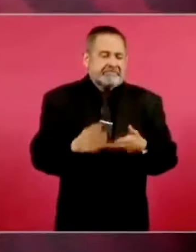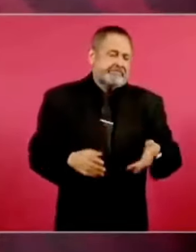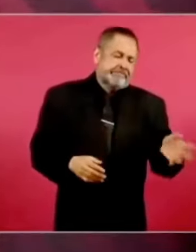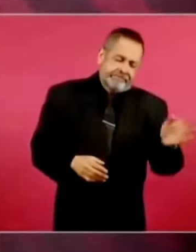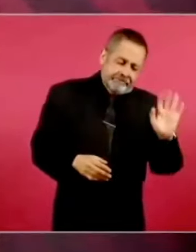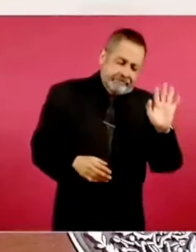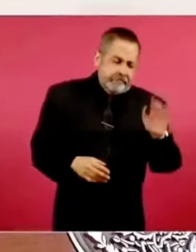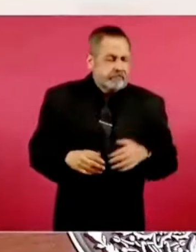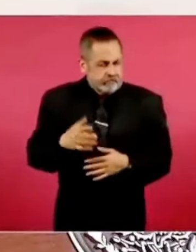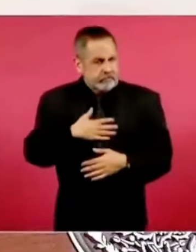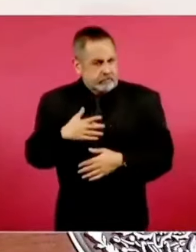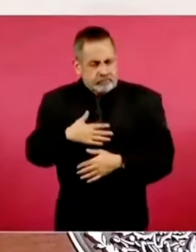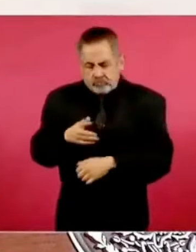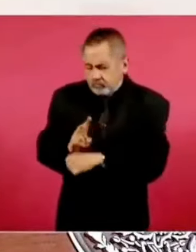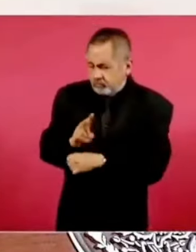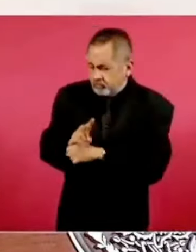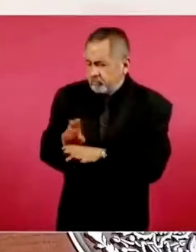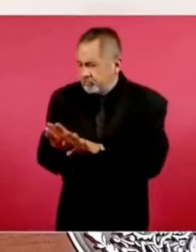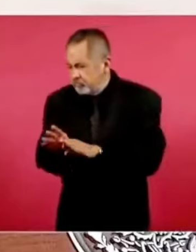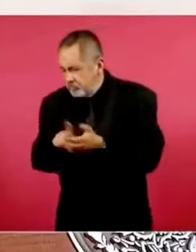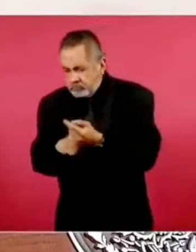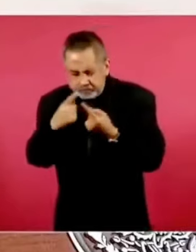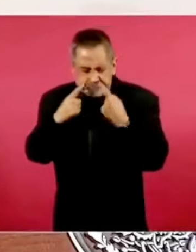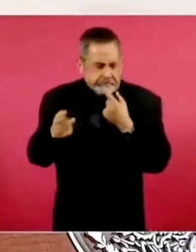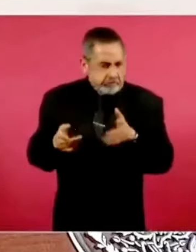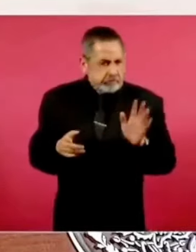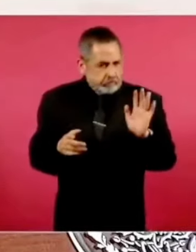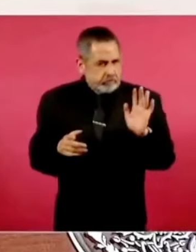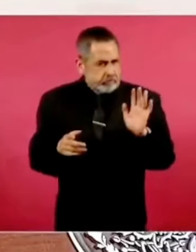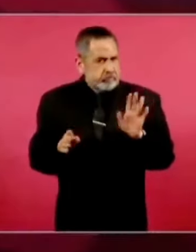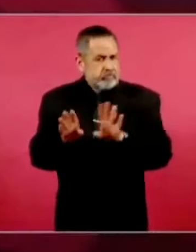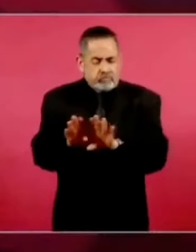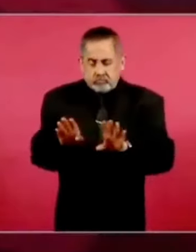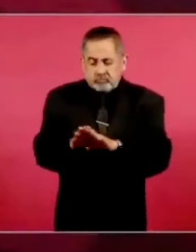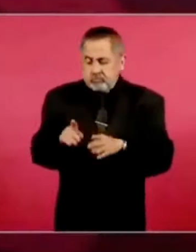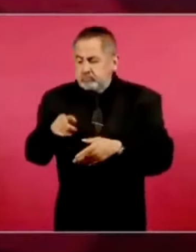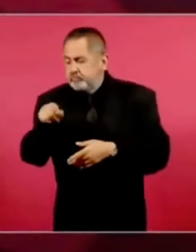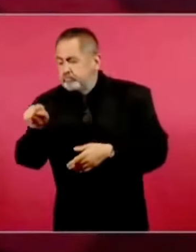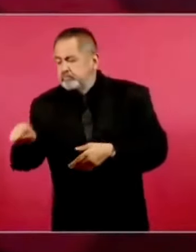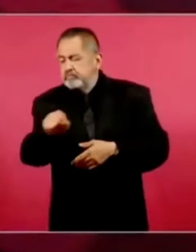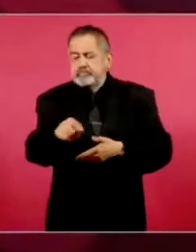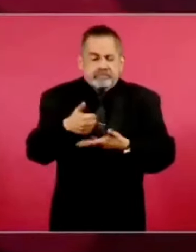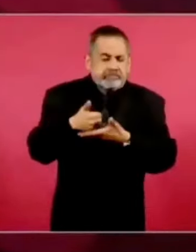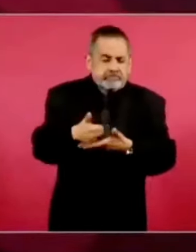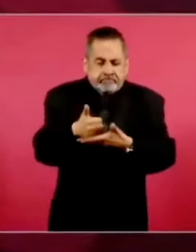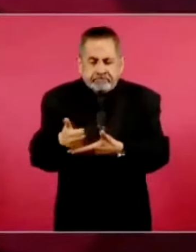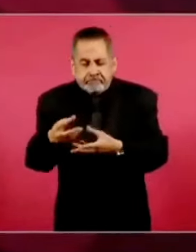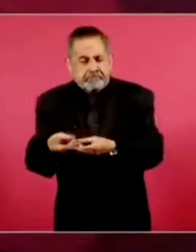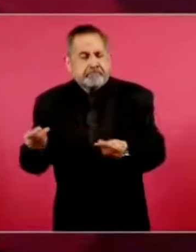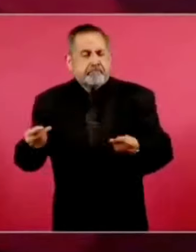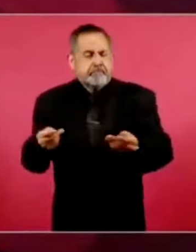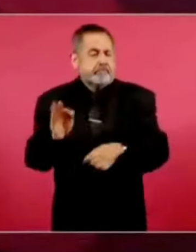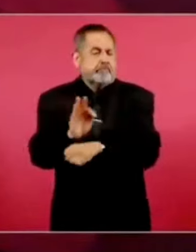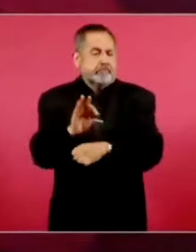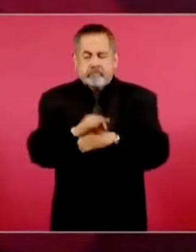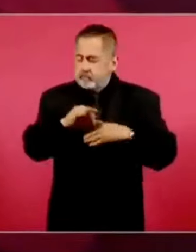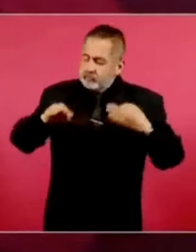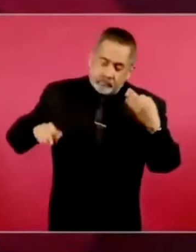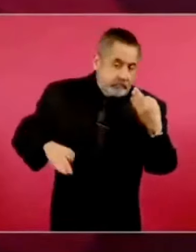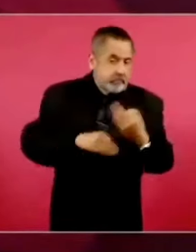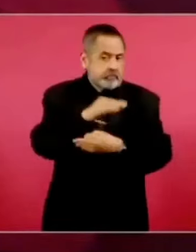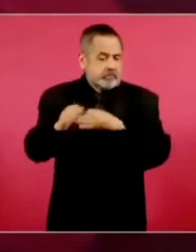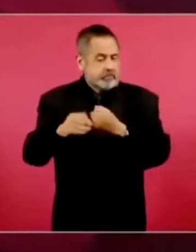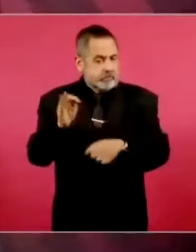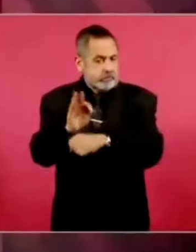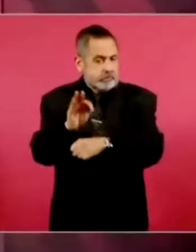estamos nosotros… Estamos buscando ayudar, bueno, proteger a todos, es nuestra